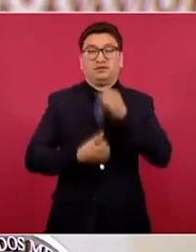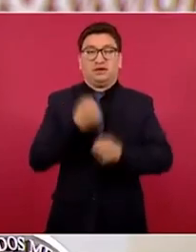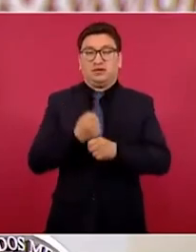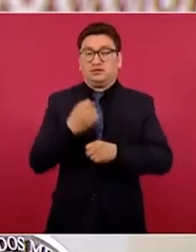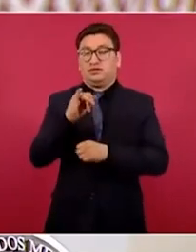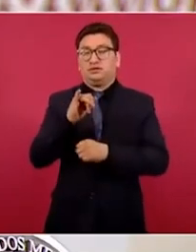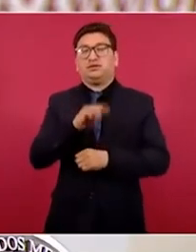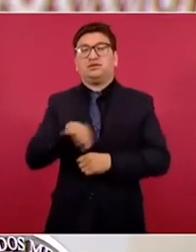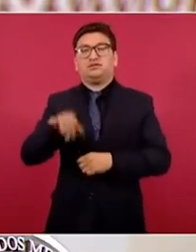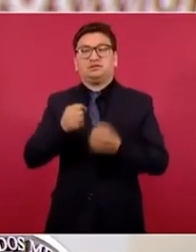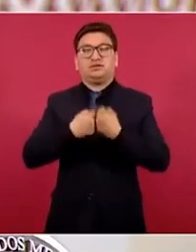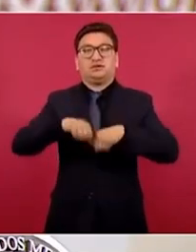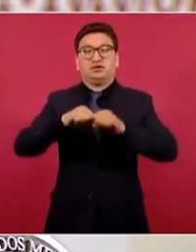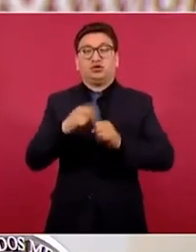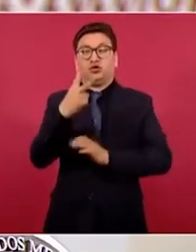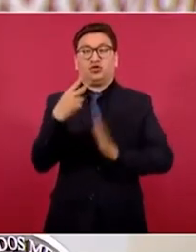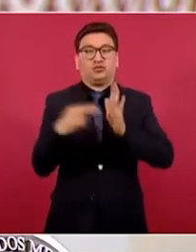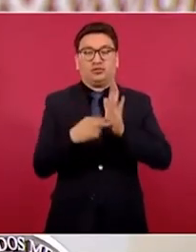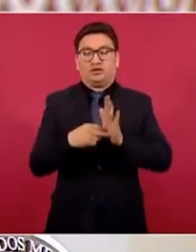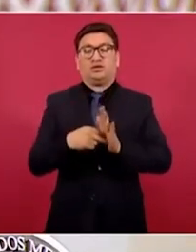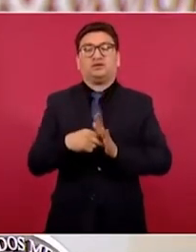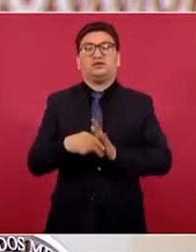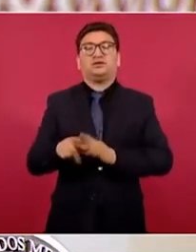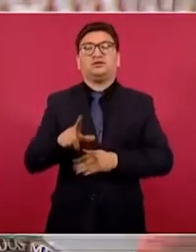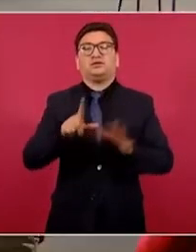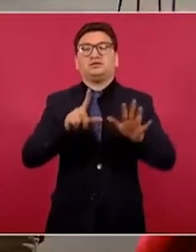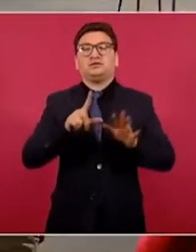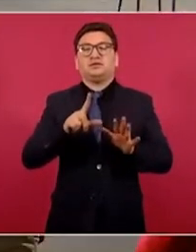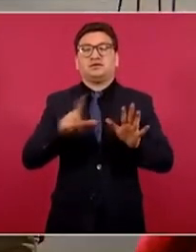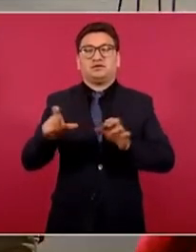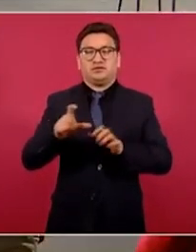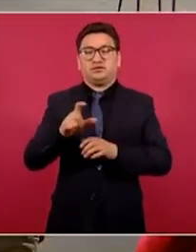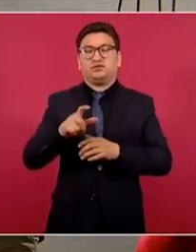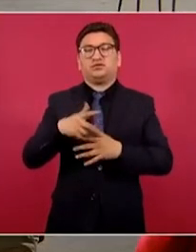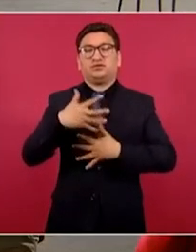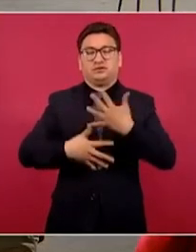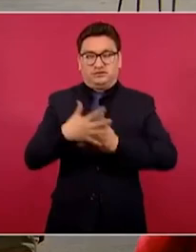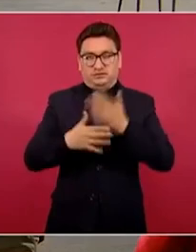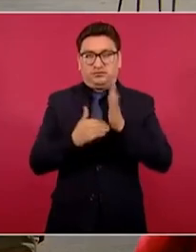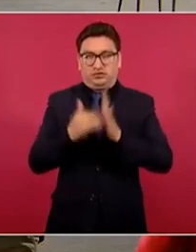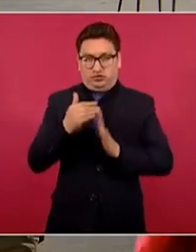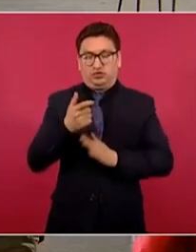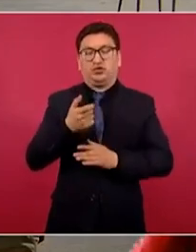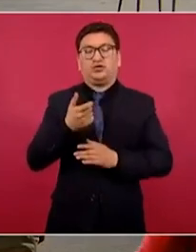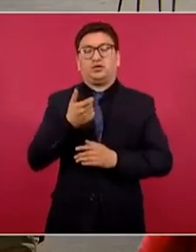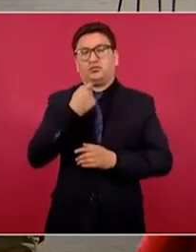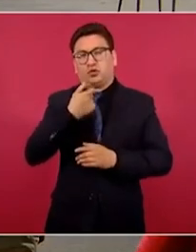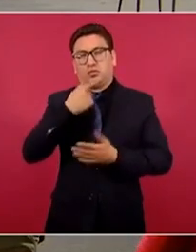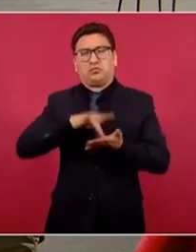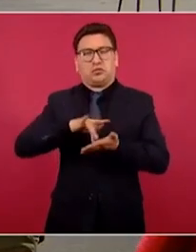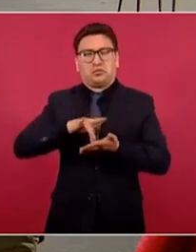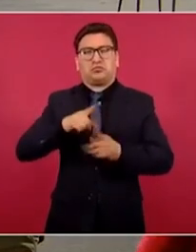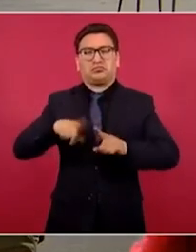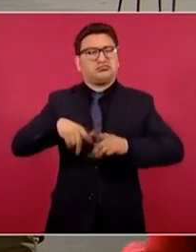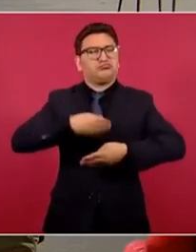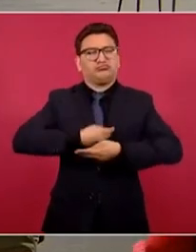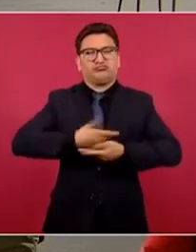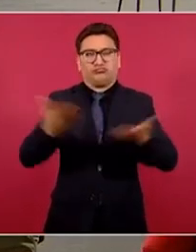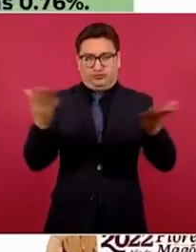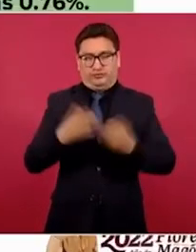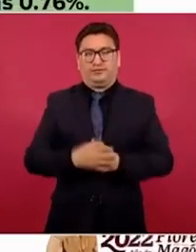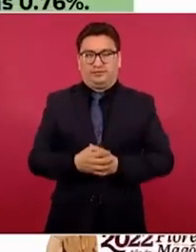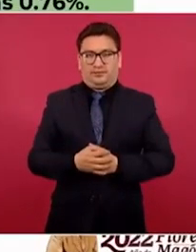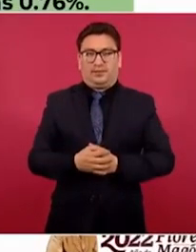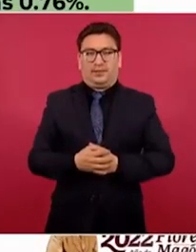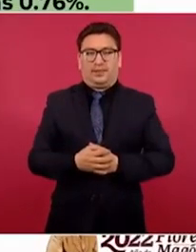suministrado 2 mil 715 millones de piezas de medicamentos, de ellas